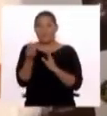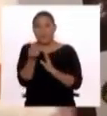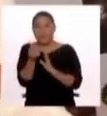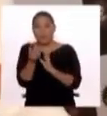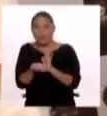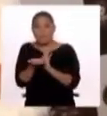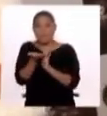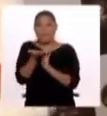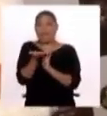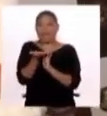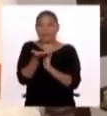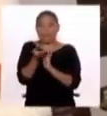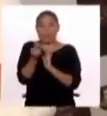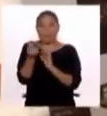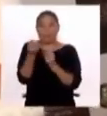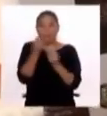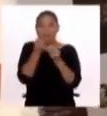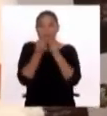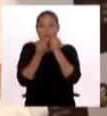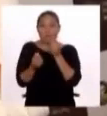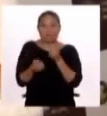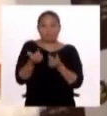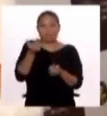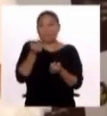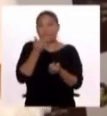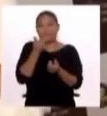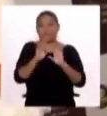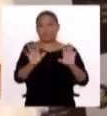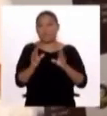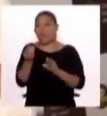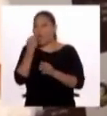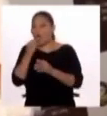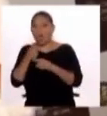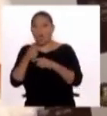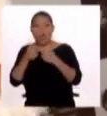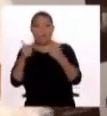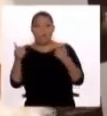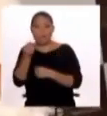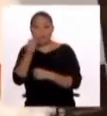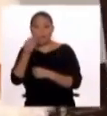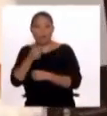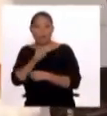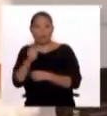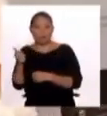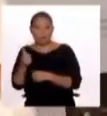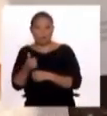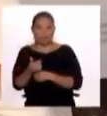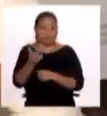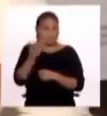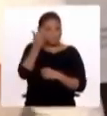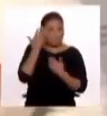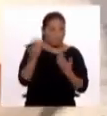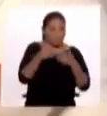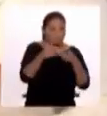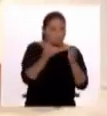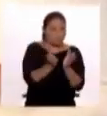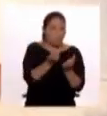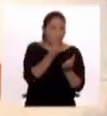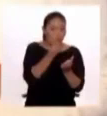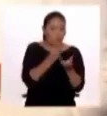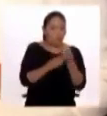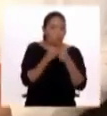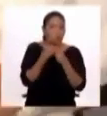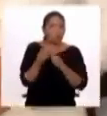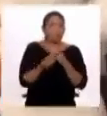alimentos, y esto ocasiona una falta de acceso a alimentos por parte de la ciudadanía. Ahora, pero hay alimentos a propósito que permiten combatir la